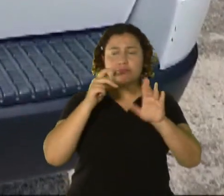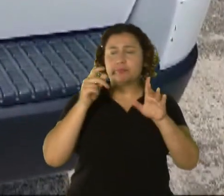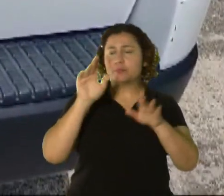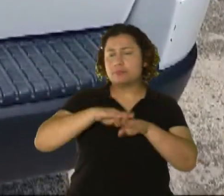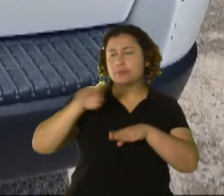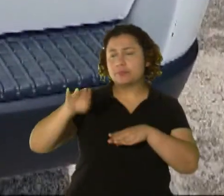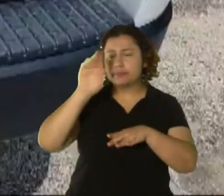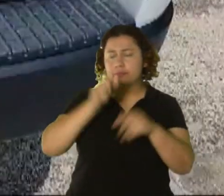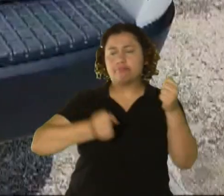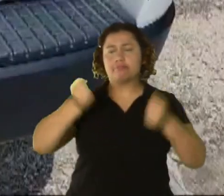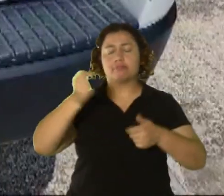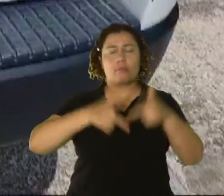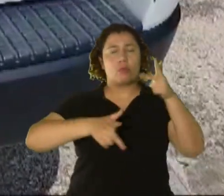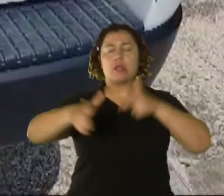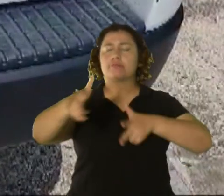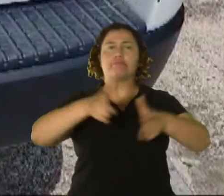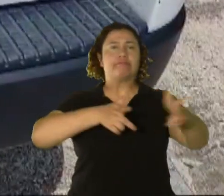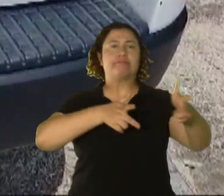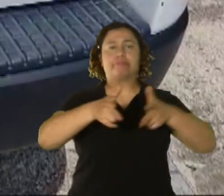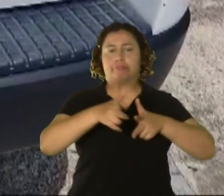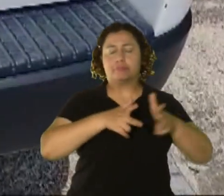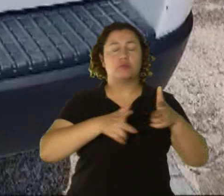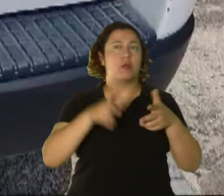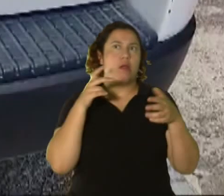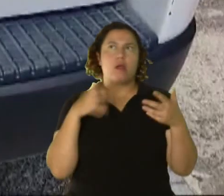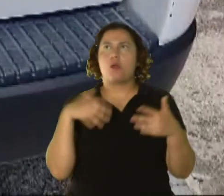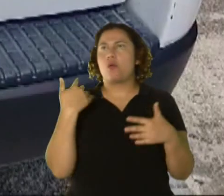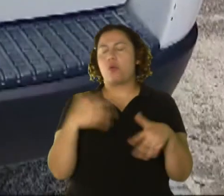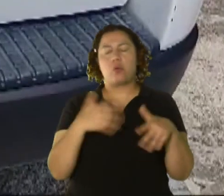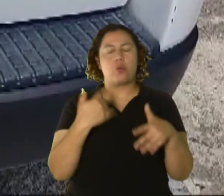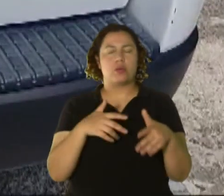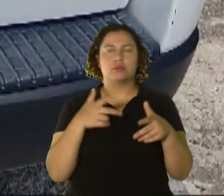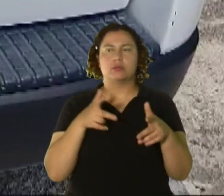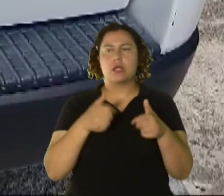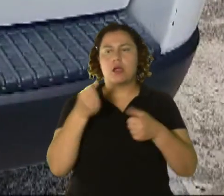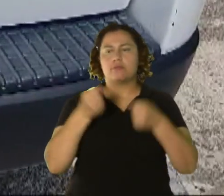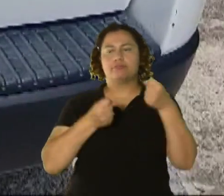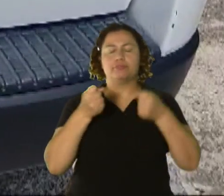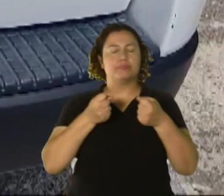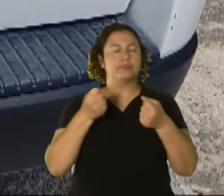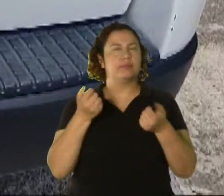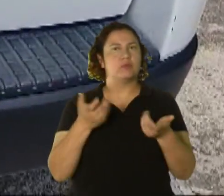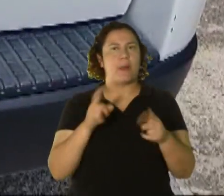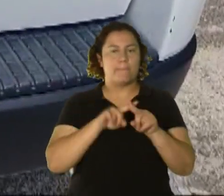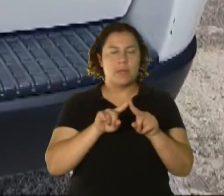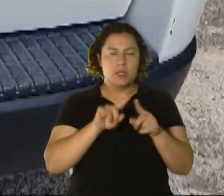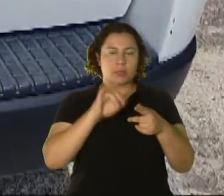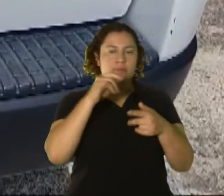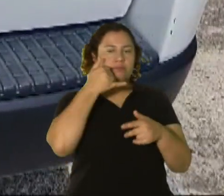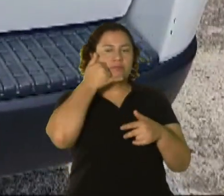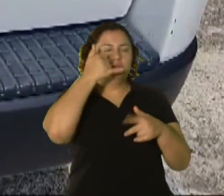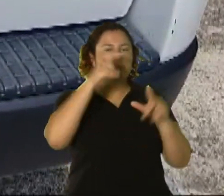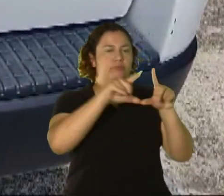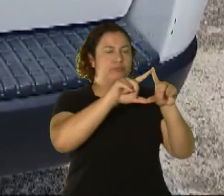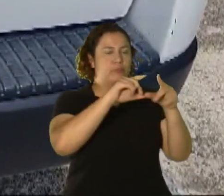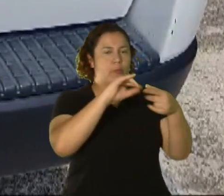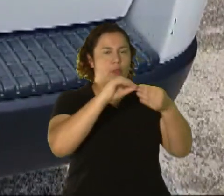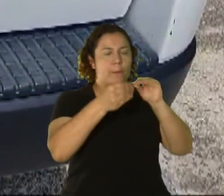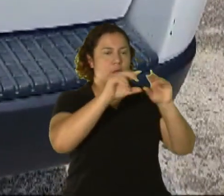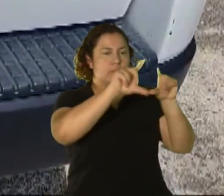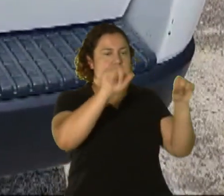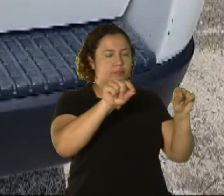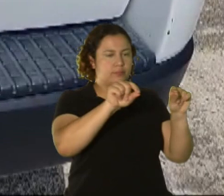carros sobran, que es bastante, pero como el número de tablilla es un color que es común,